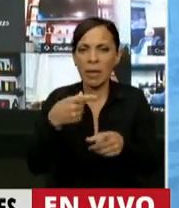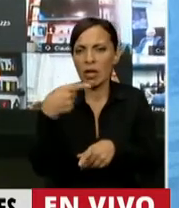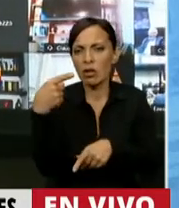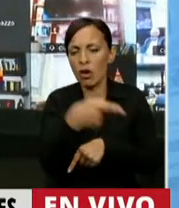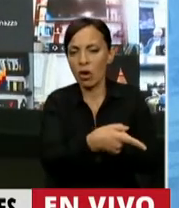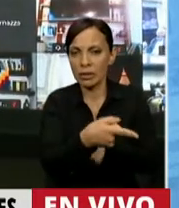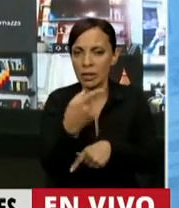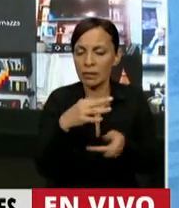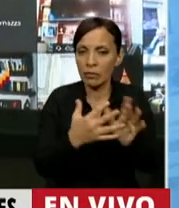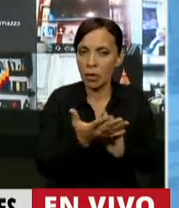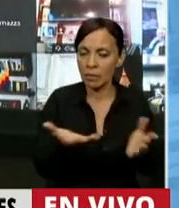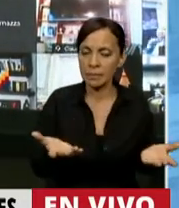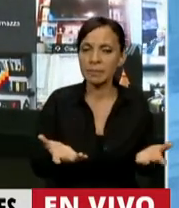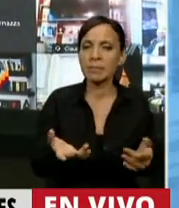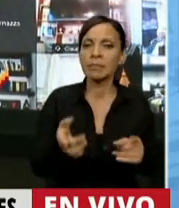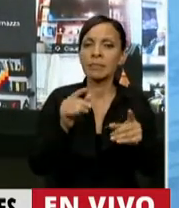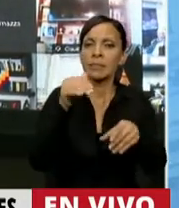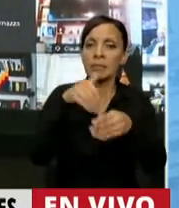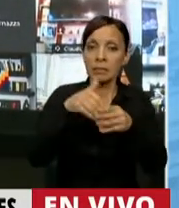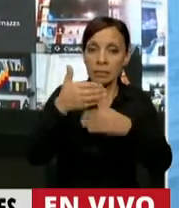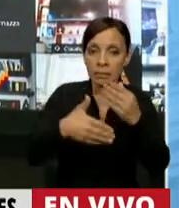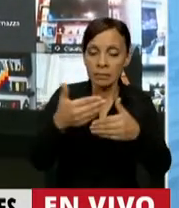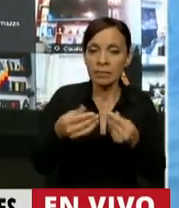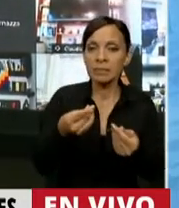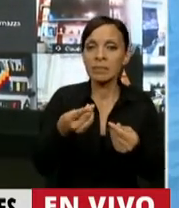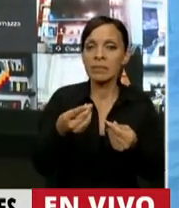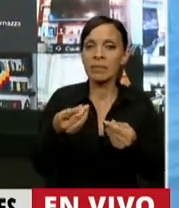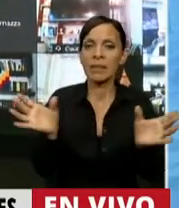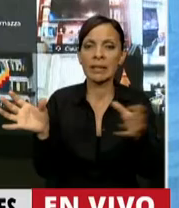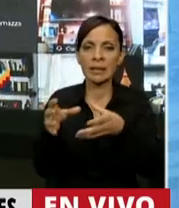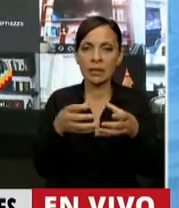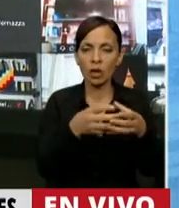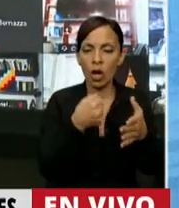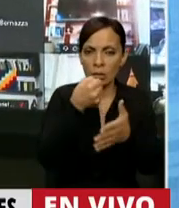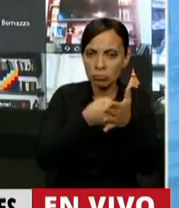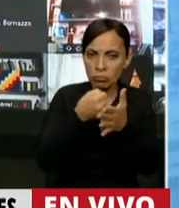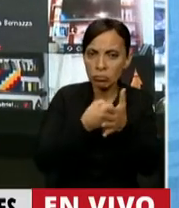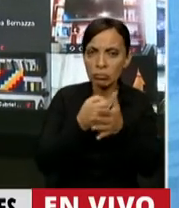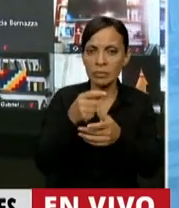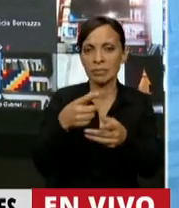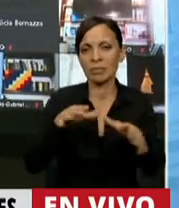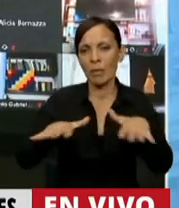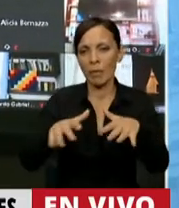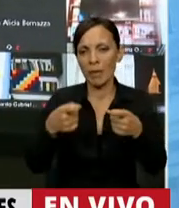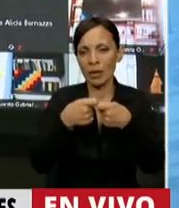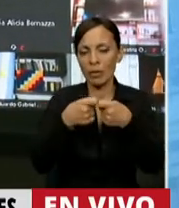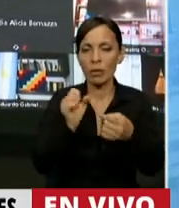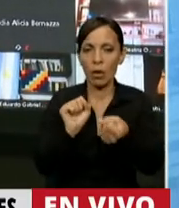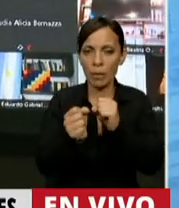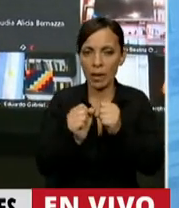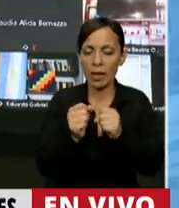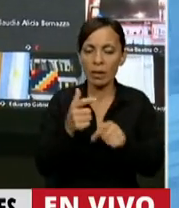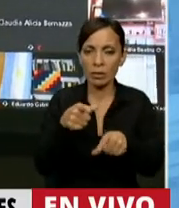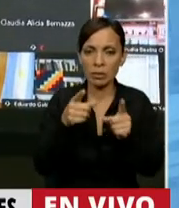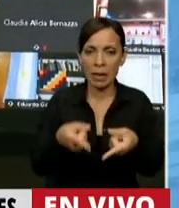el proceso de intervención de los sectores clasistas y combativos del movimiento obrero que están pasando por arriba de las